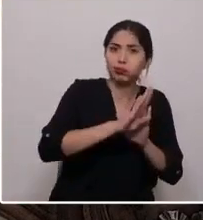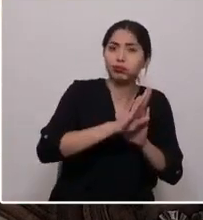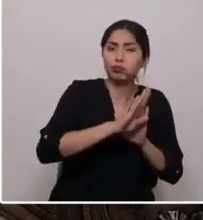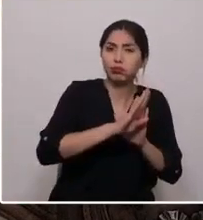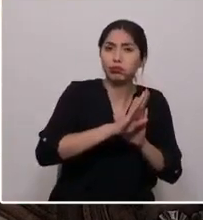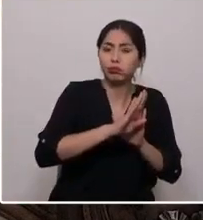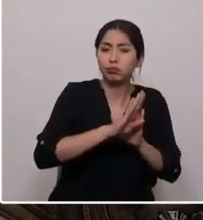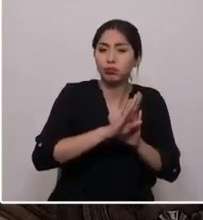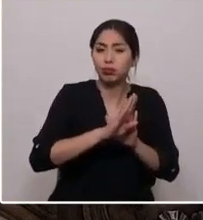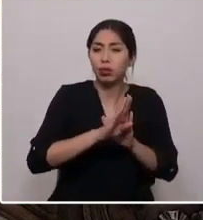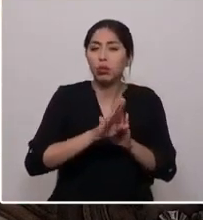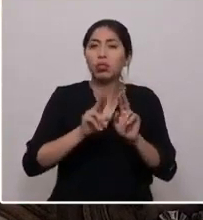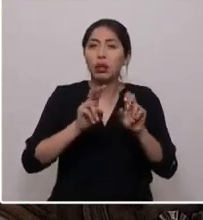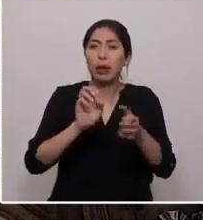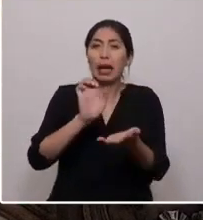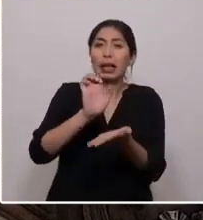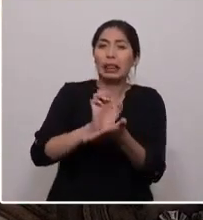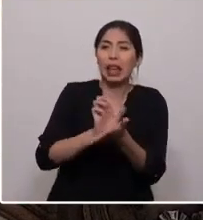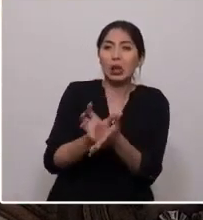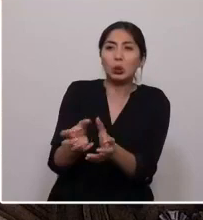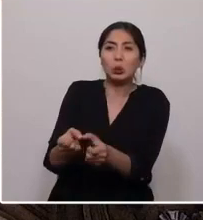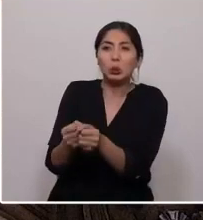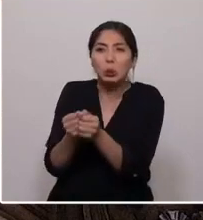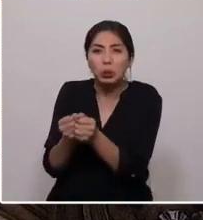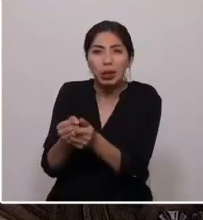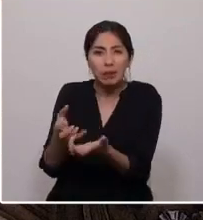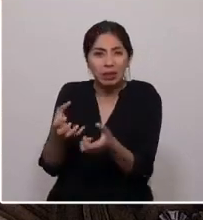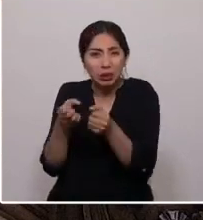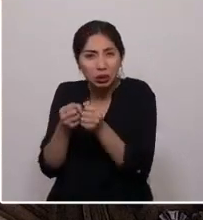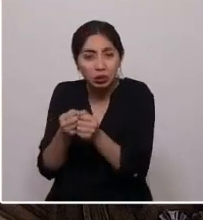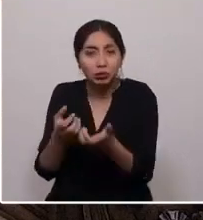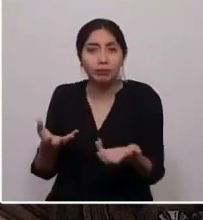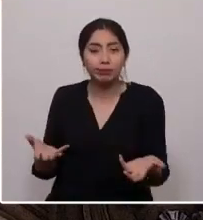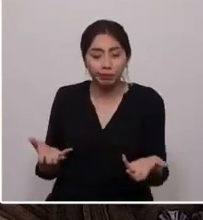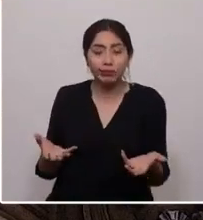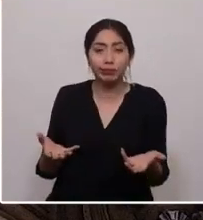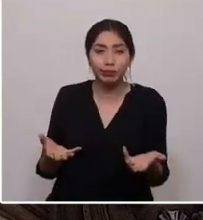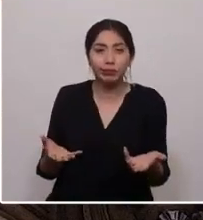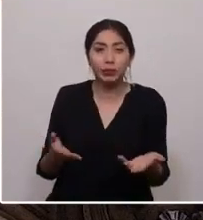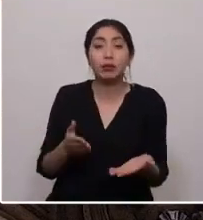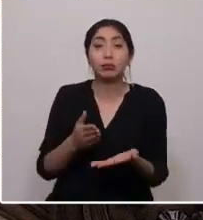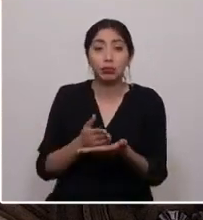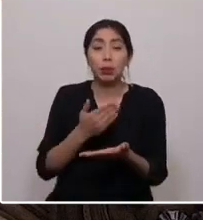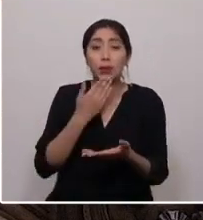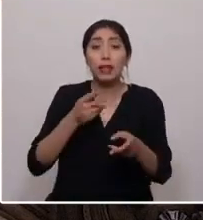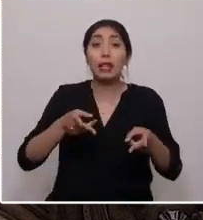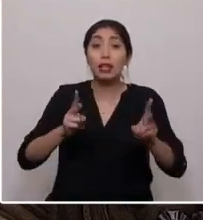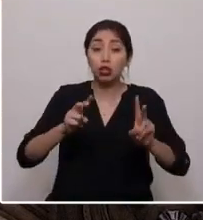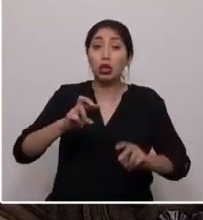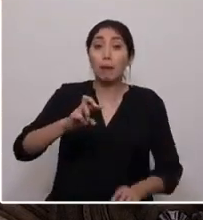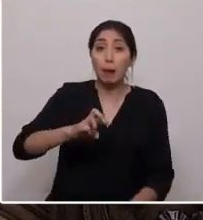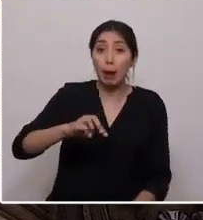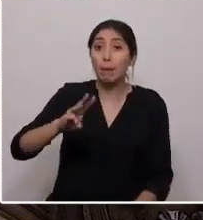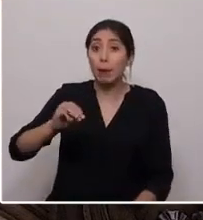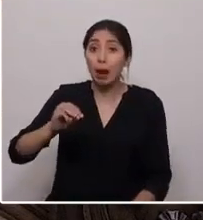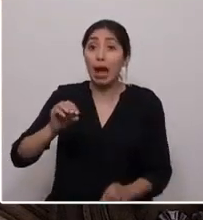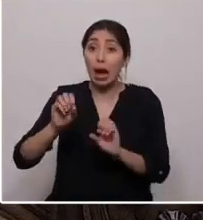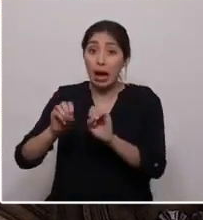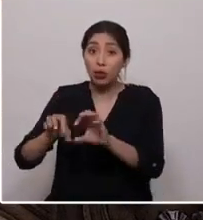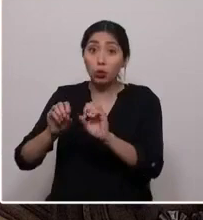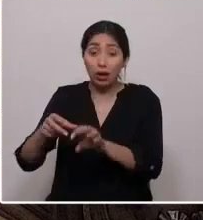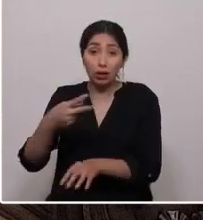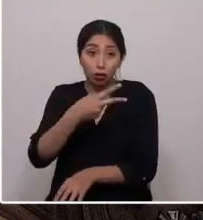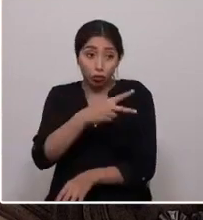estatal asfixiante. No se entiende sin el reconocimiento del derecho preferente de los padres a educar a sus hijos por sobre